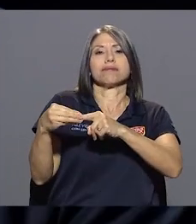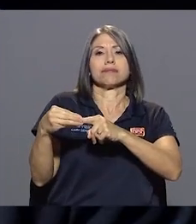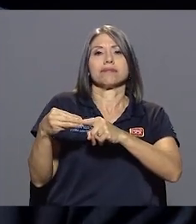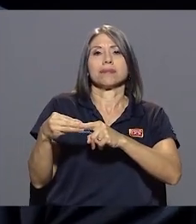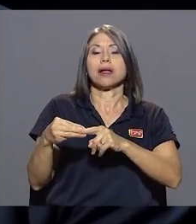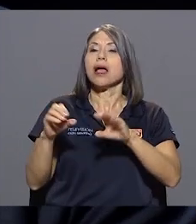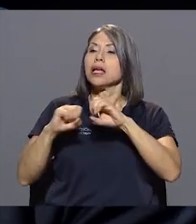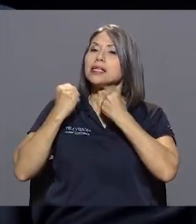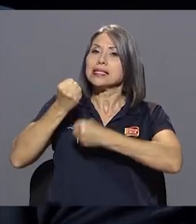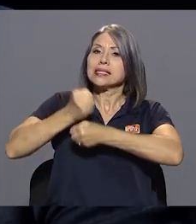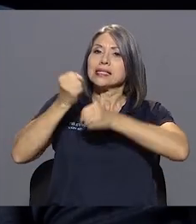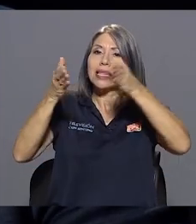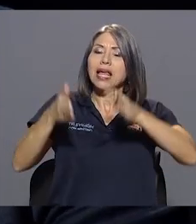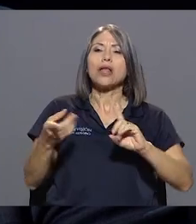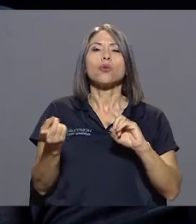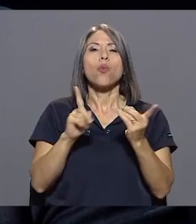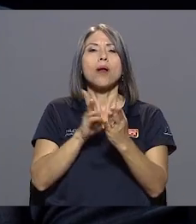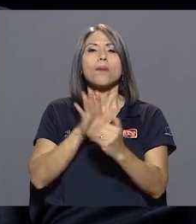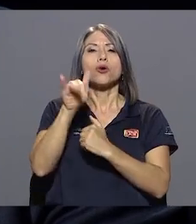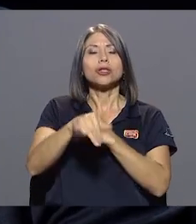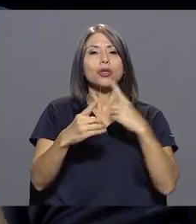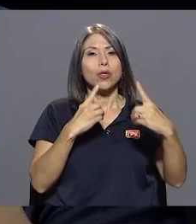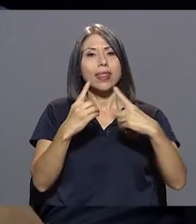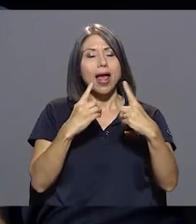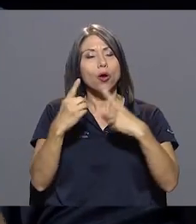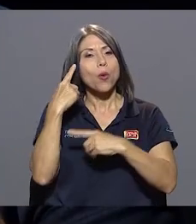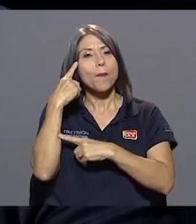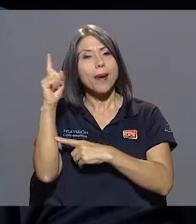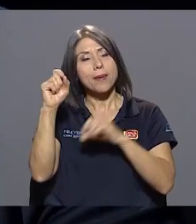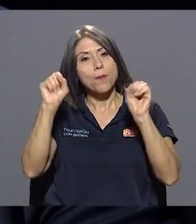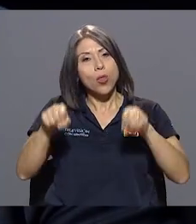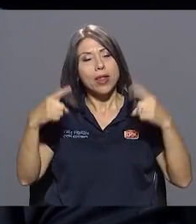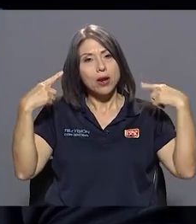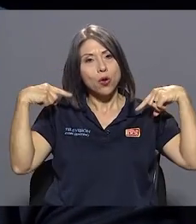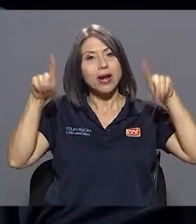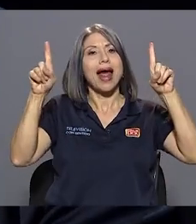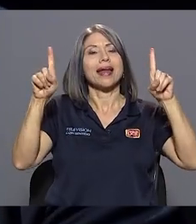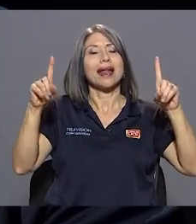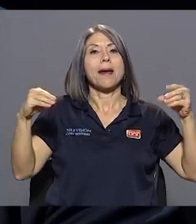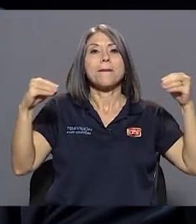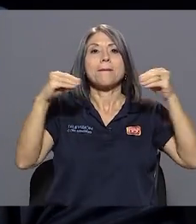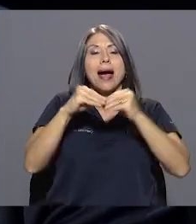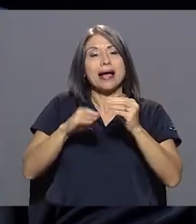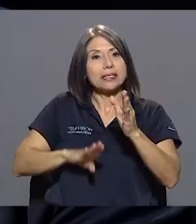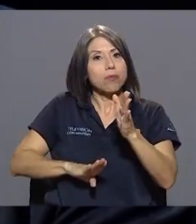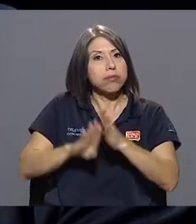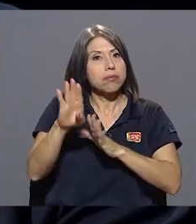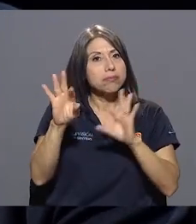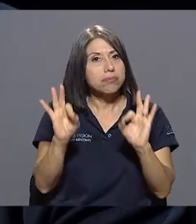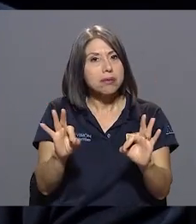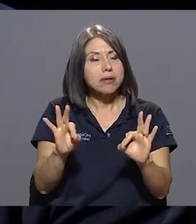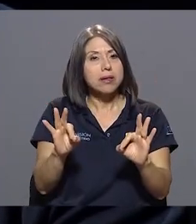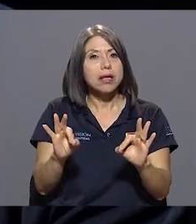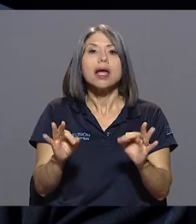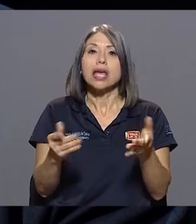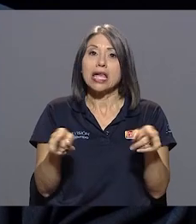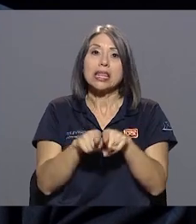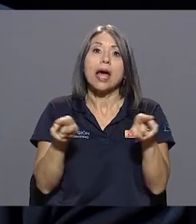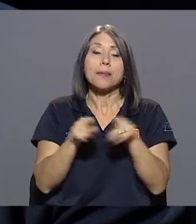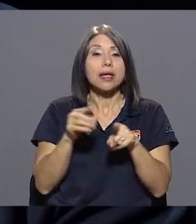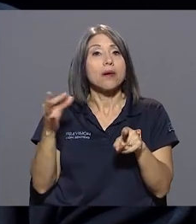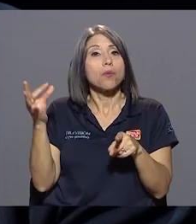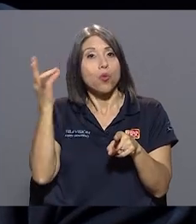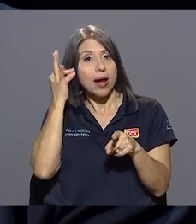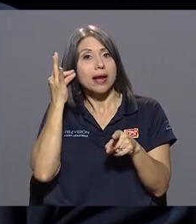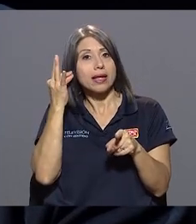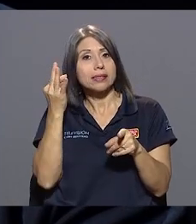¿cuál va a ser el proyecto de diálogo que se va a tener para poder lograr algo más de avanzada y sobre todo una reivindicación en materia de mujeres